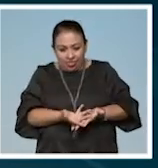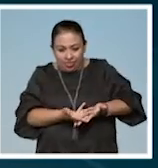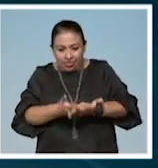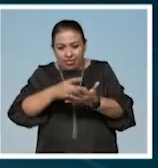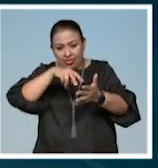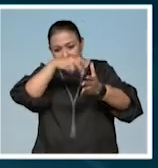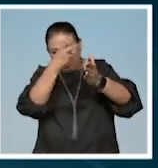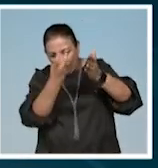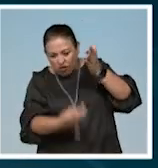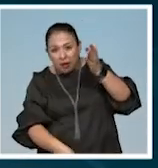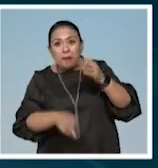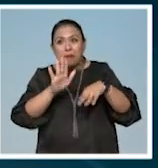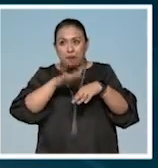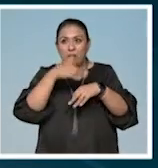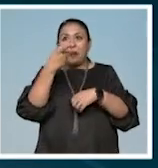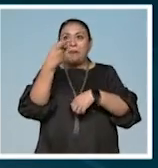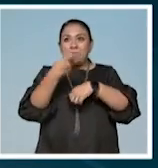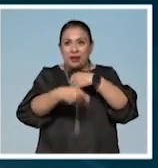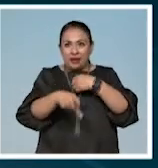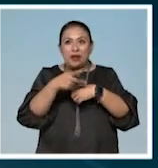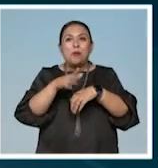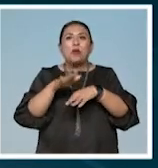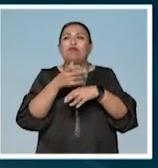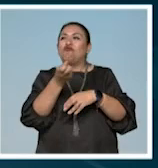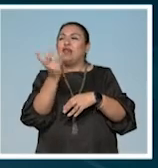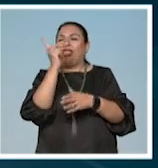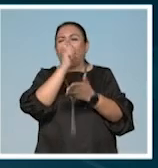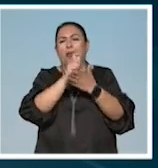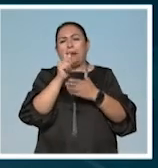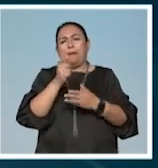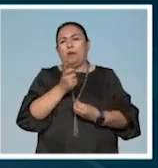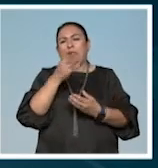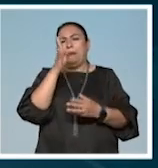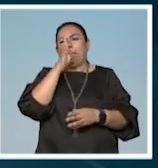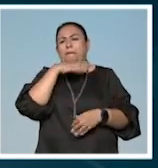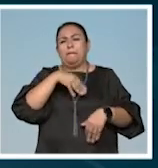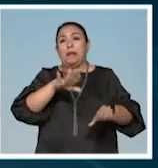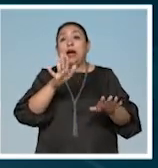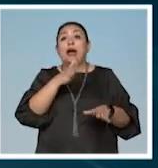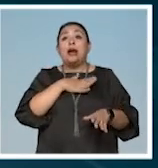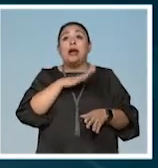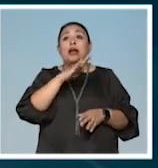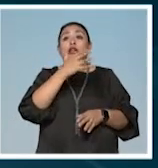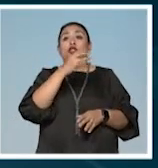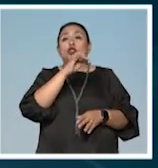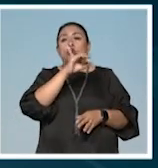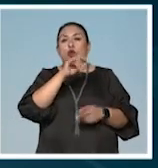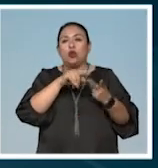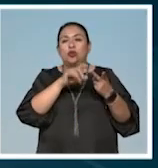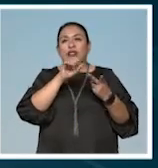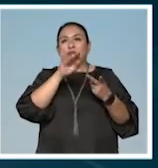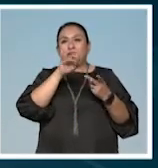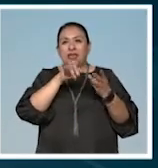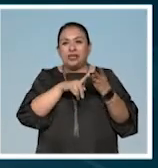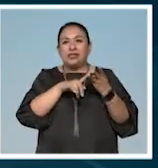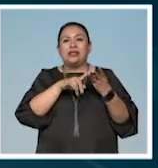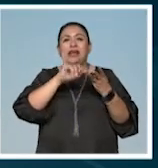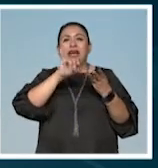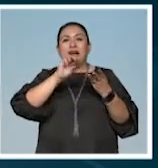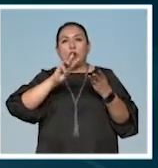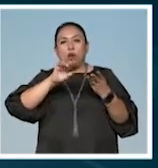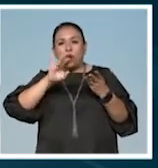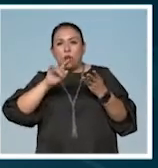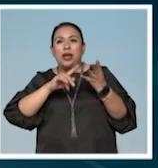peligroso y por eso se hace tanta poesía mala también. Yoko Ono, Spencer Tunick, Ai Weiwei